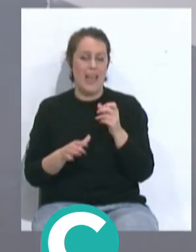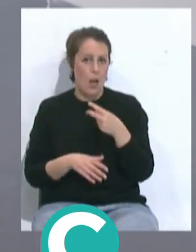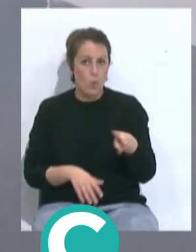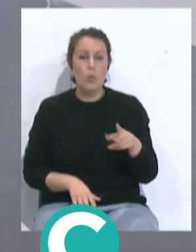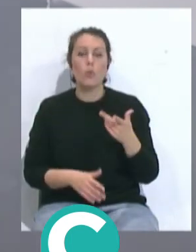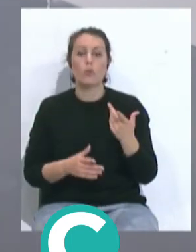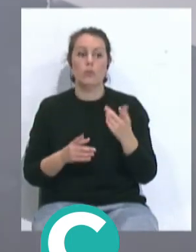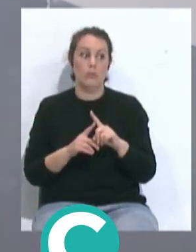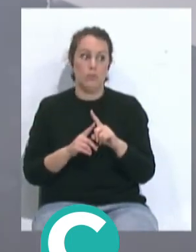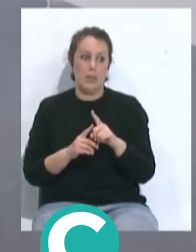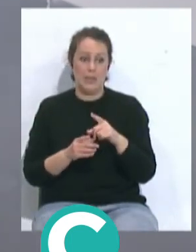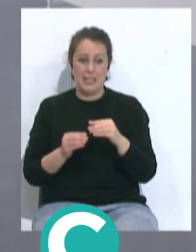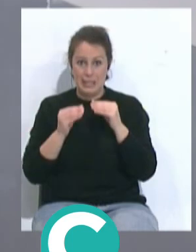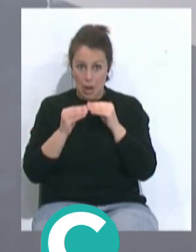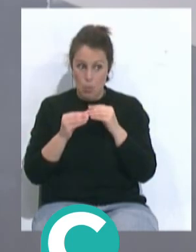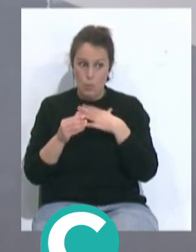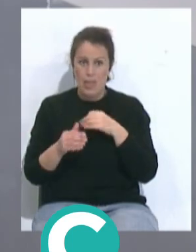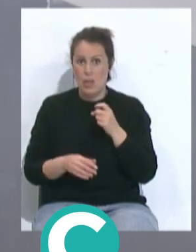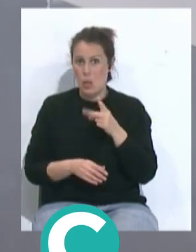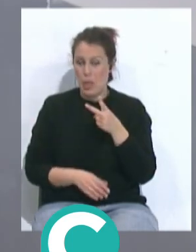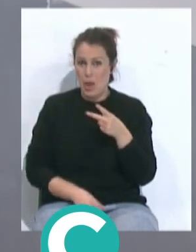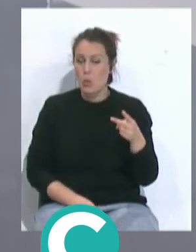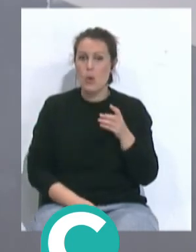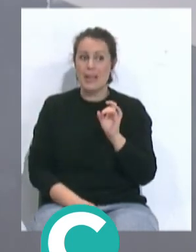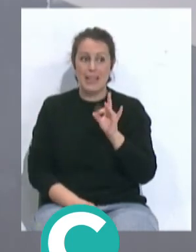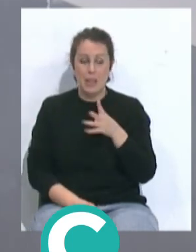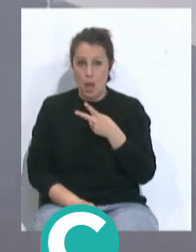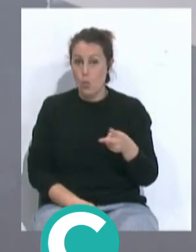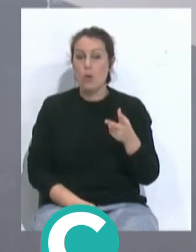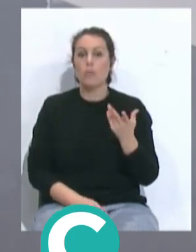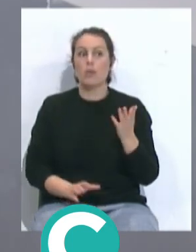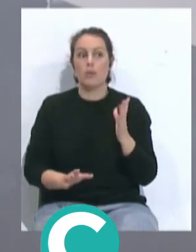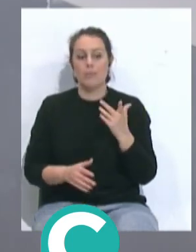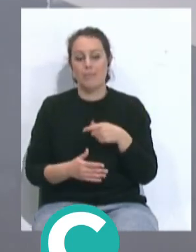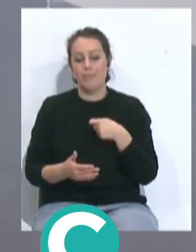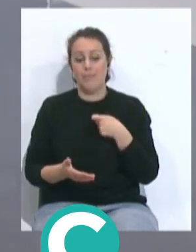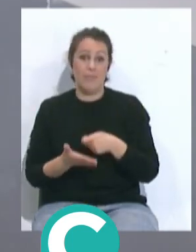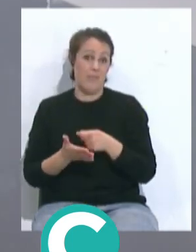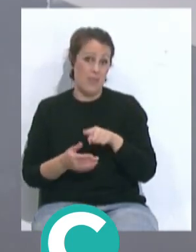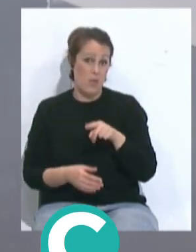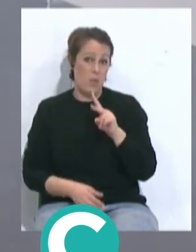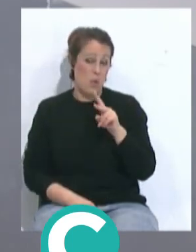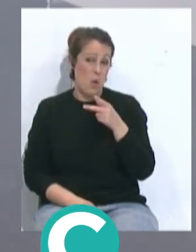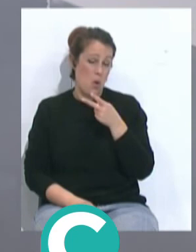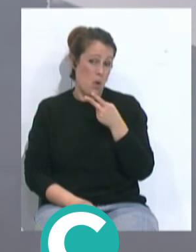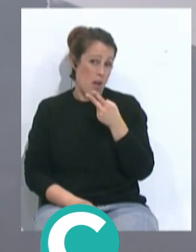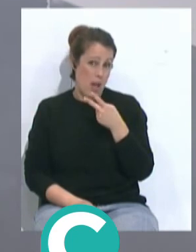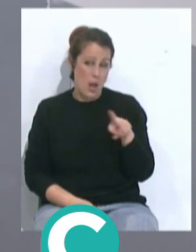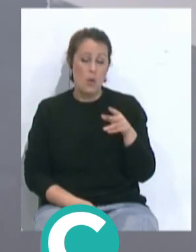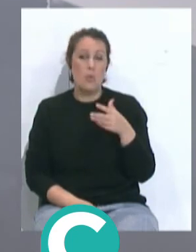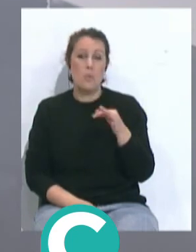cosa un sándwich te puede salir 12 euros 15 euros pero lo que vale aquí 2 euros y medio o 1 euro